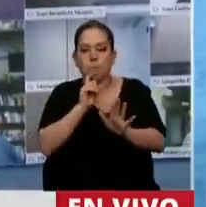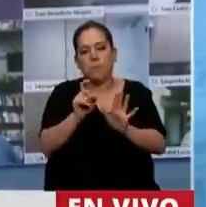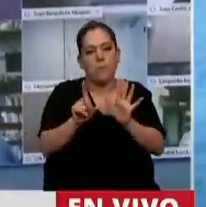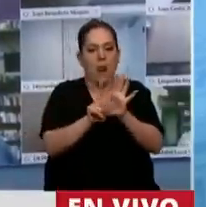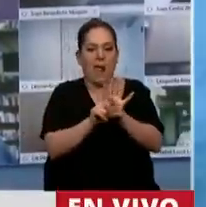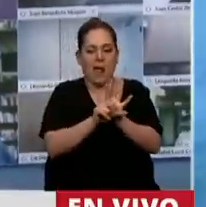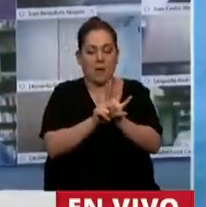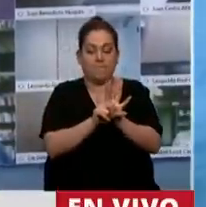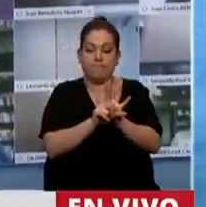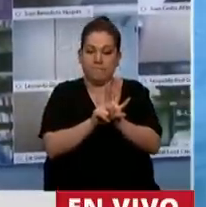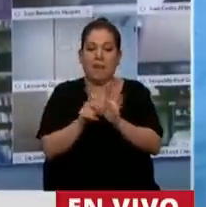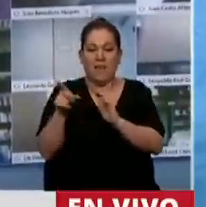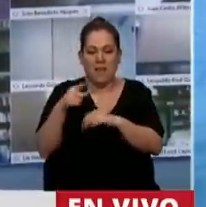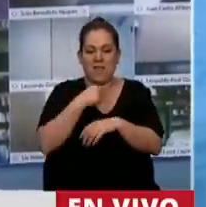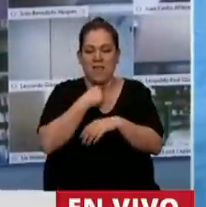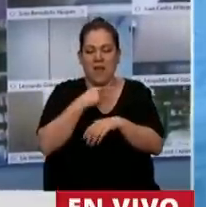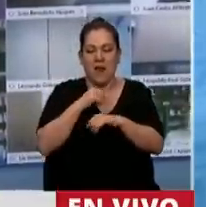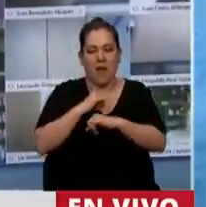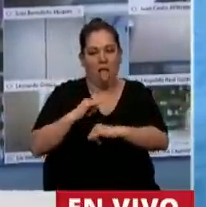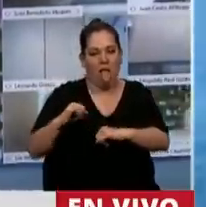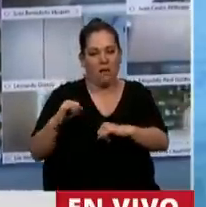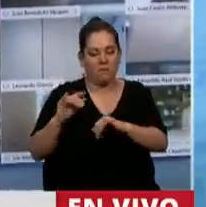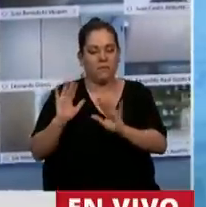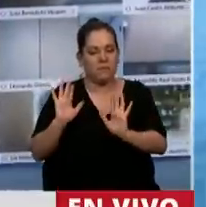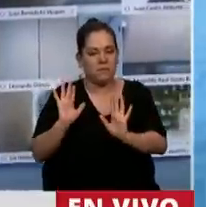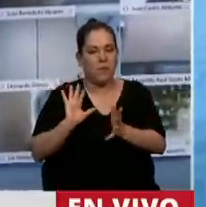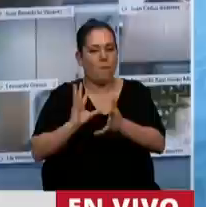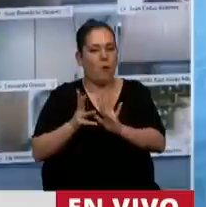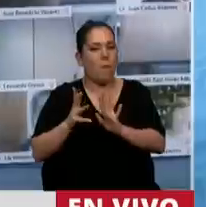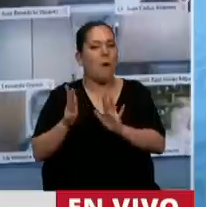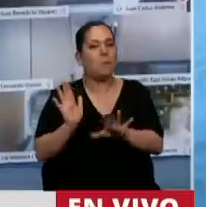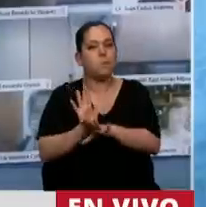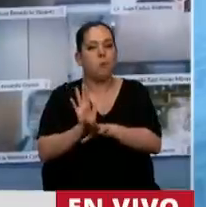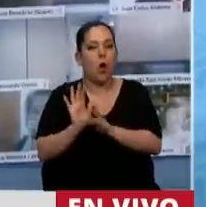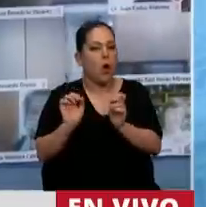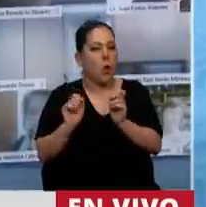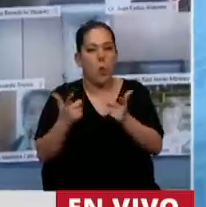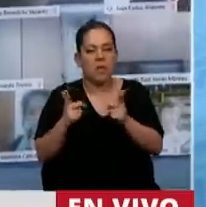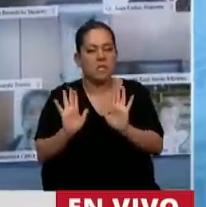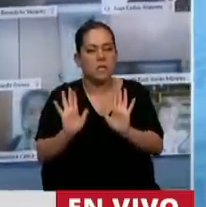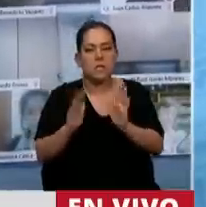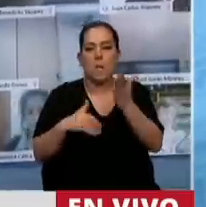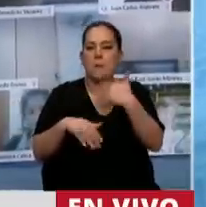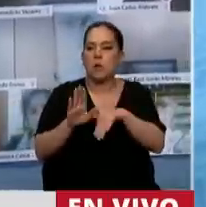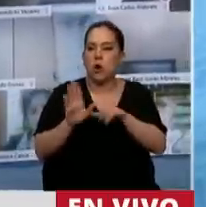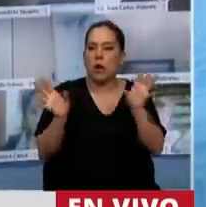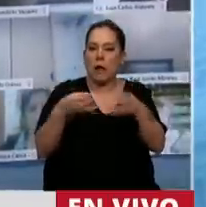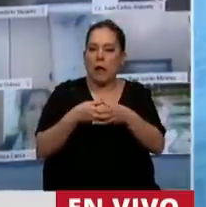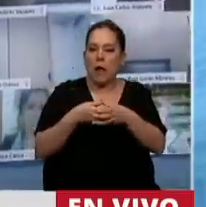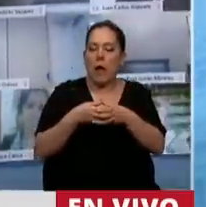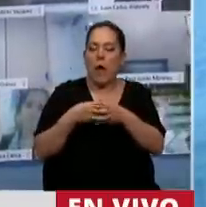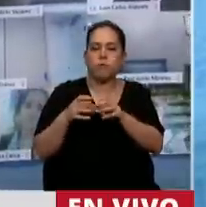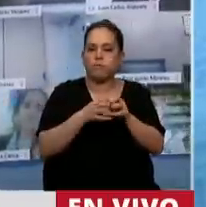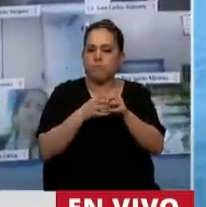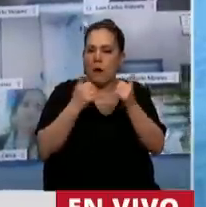Intentar crear la idea de que no existe una mayoría que está sesionando